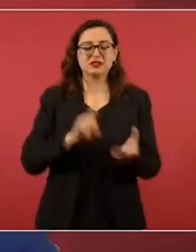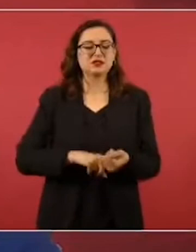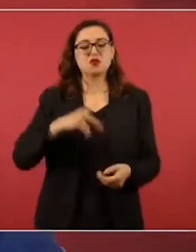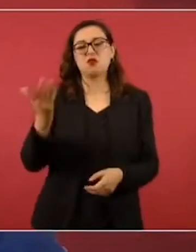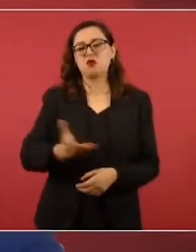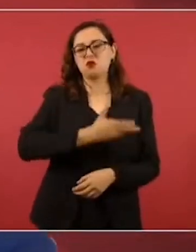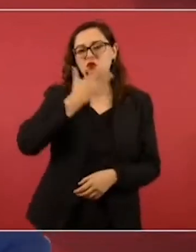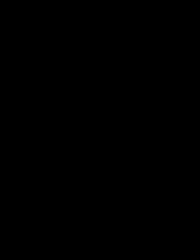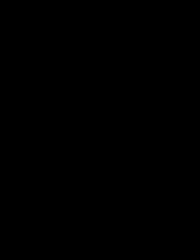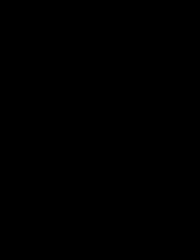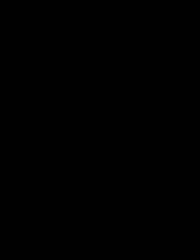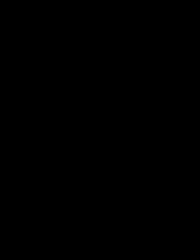antidemocráticas. ¡Gracias! ¡Gracias! ¡Gracias! ¡Gracias!